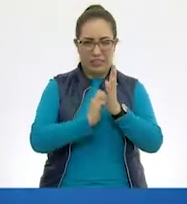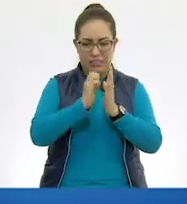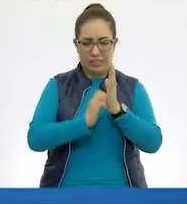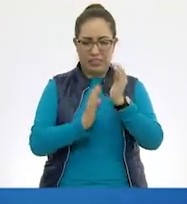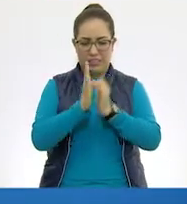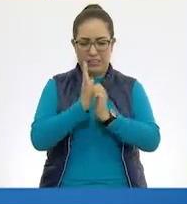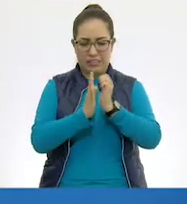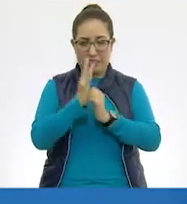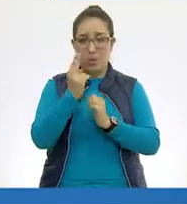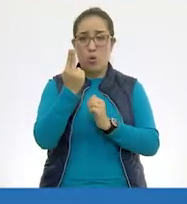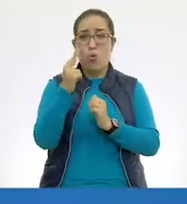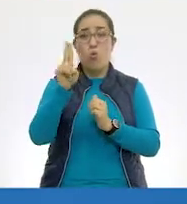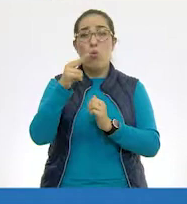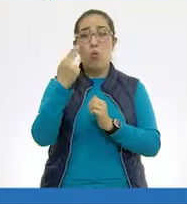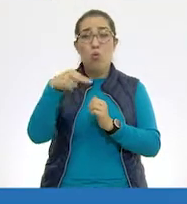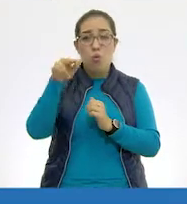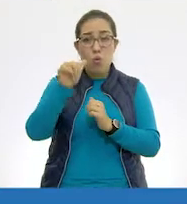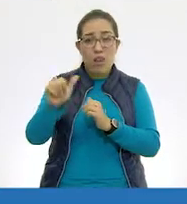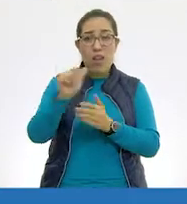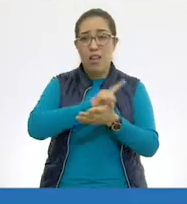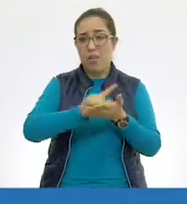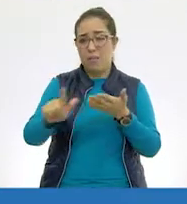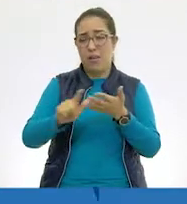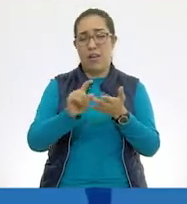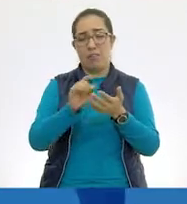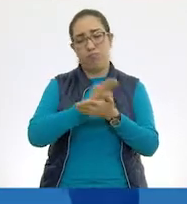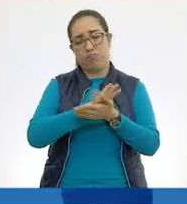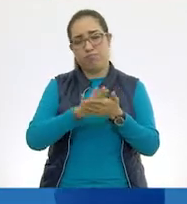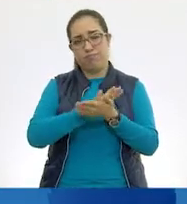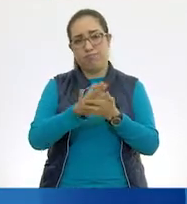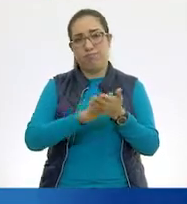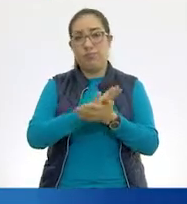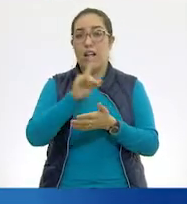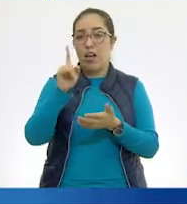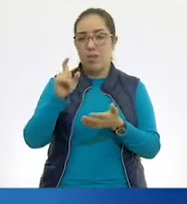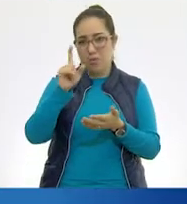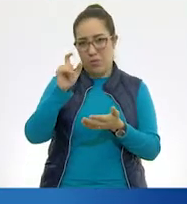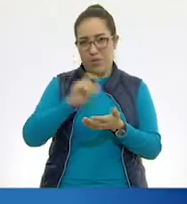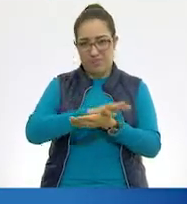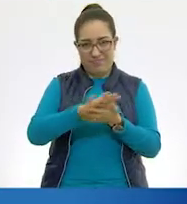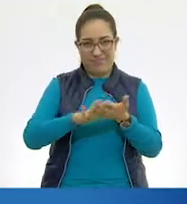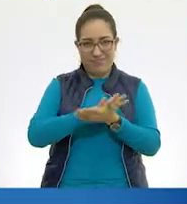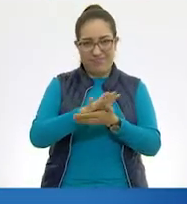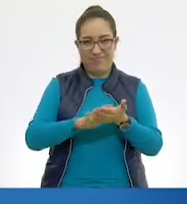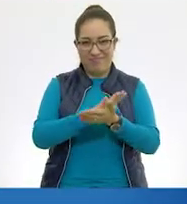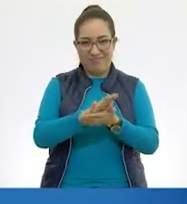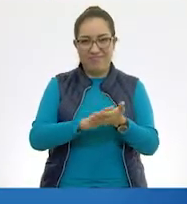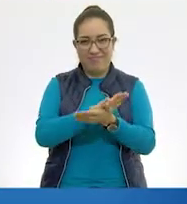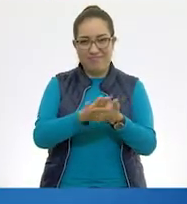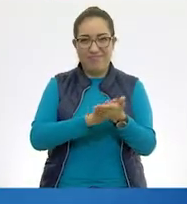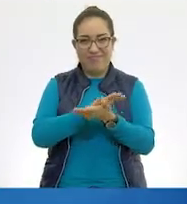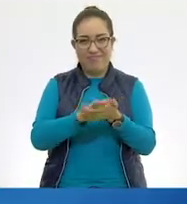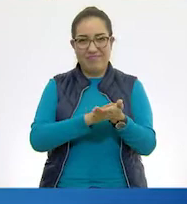como que rasguñas la palma de tus manos para lavar tus uñas. Enjuaga tus manos con agua.